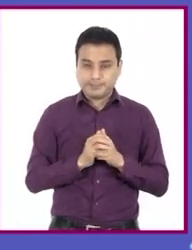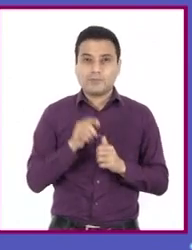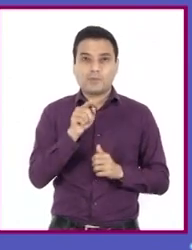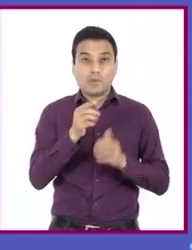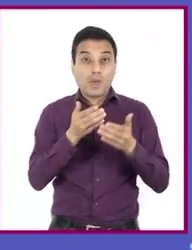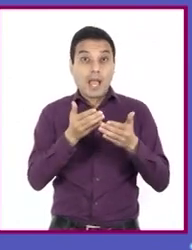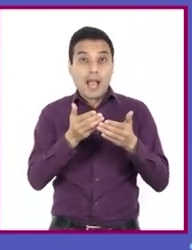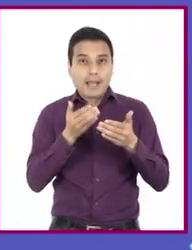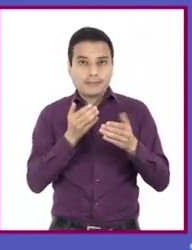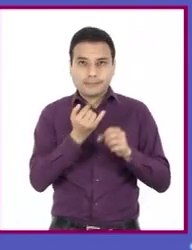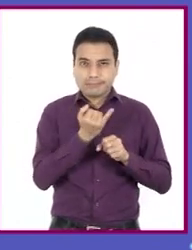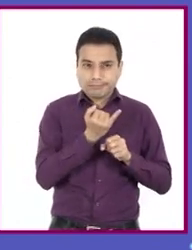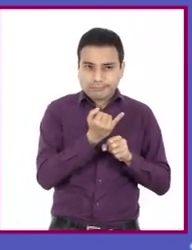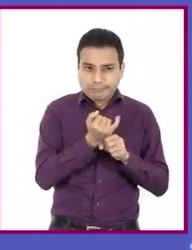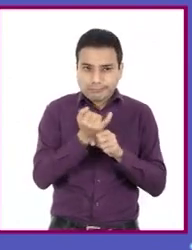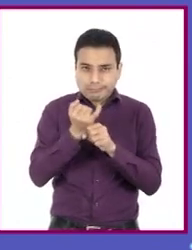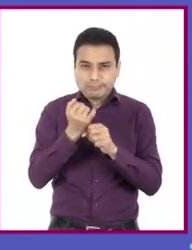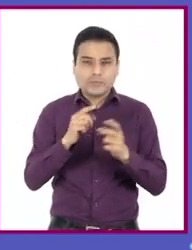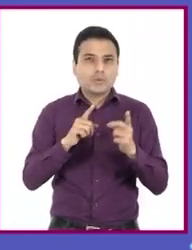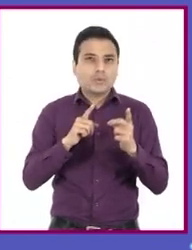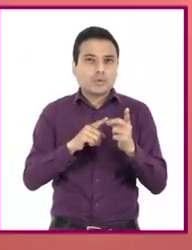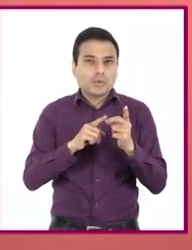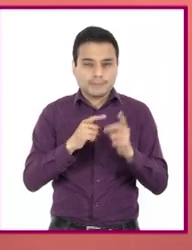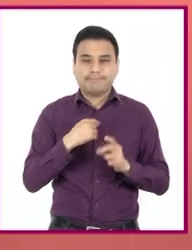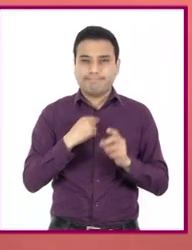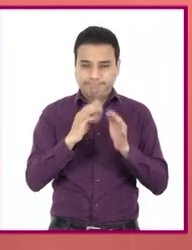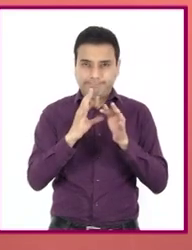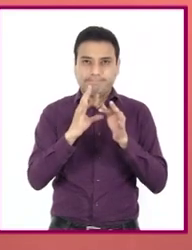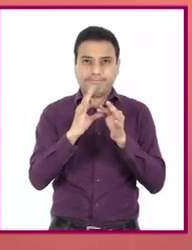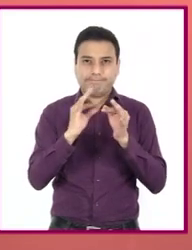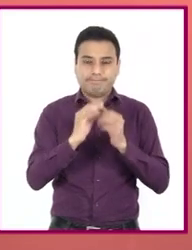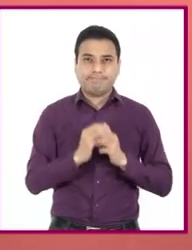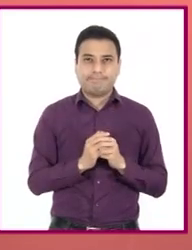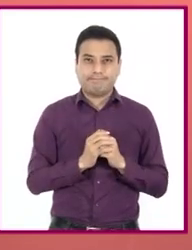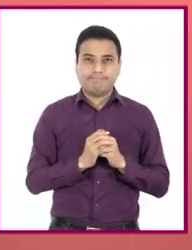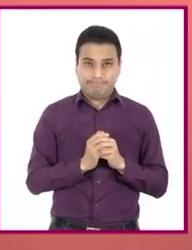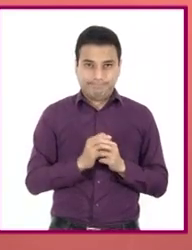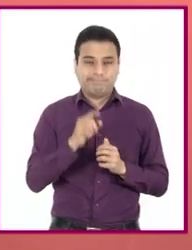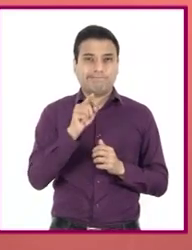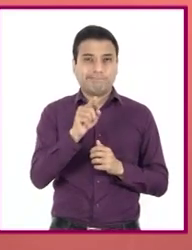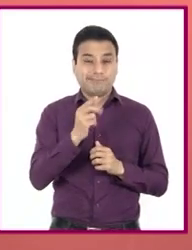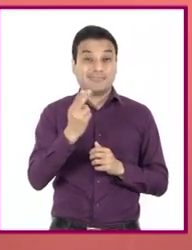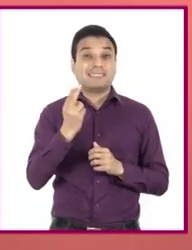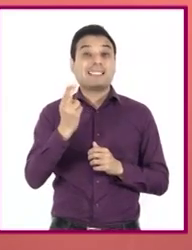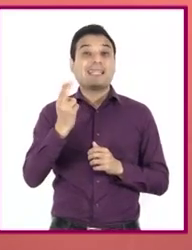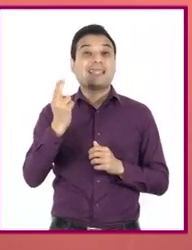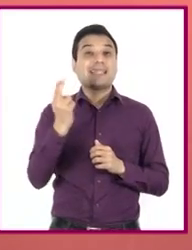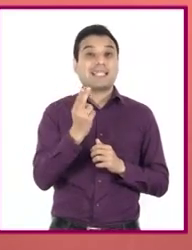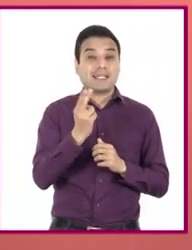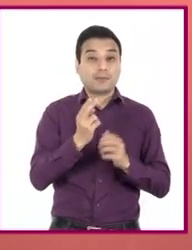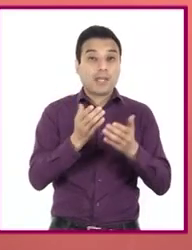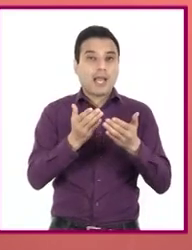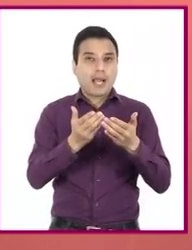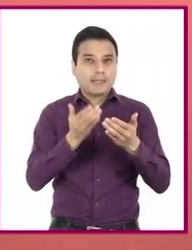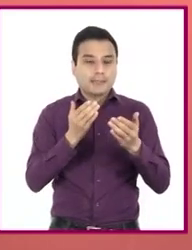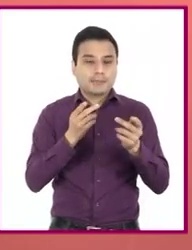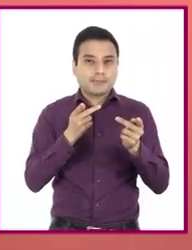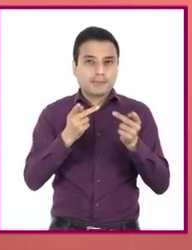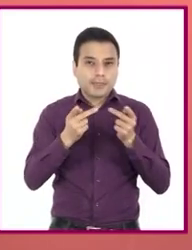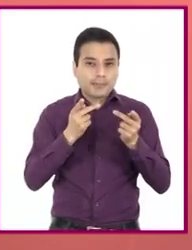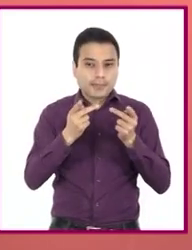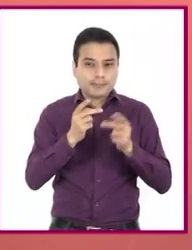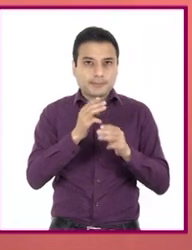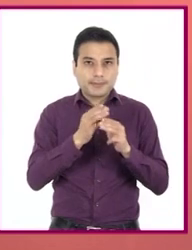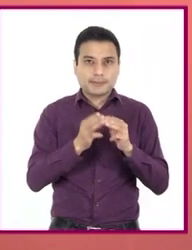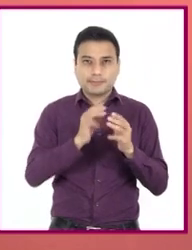obtener información. Pero como no es posible ir a la guerra y sin fusil, como dice el dicho, primero hay que alistar los